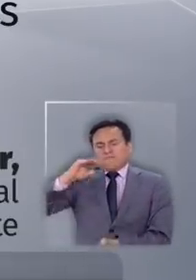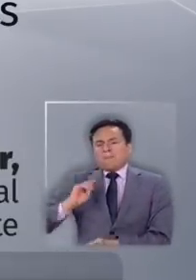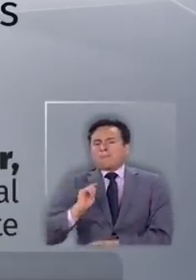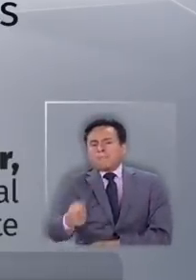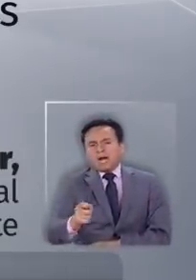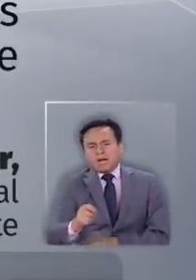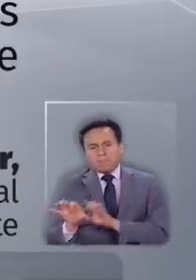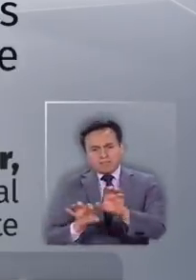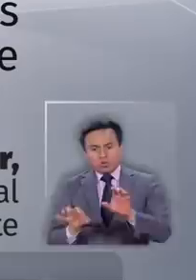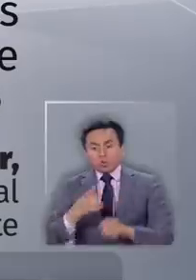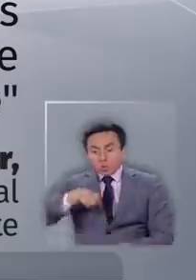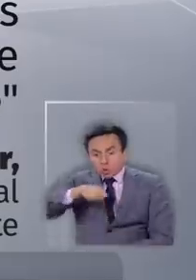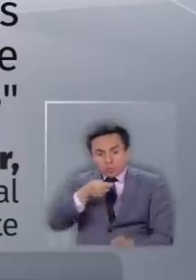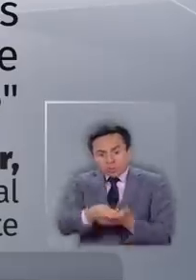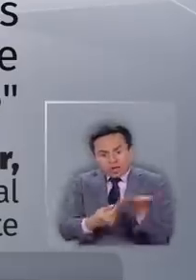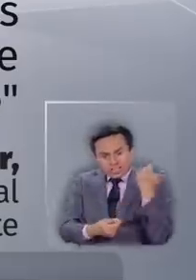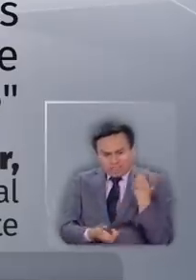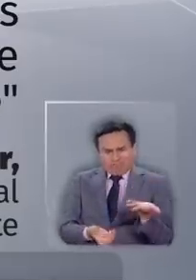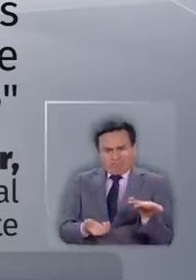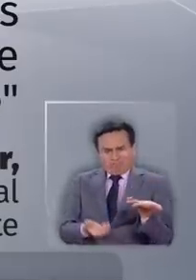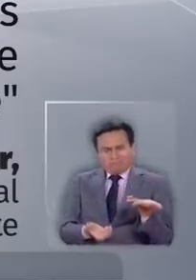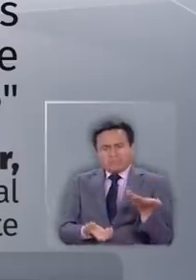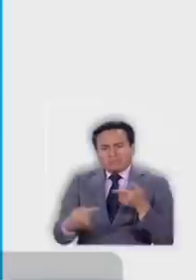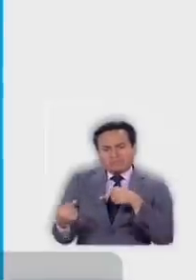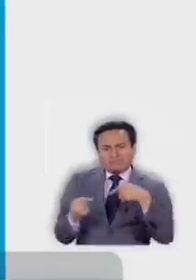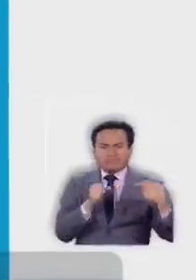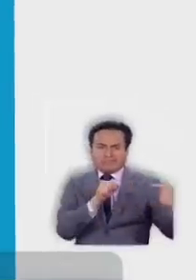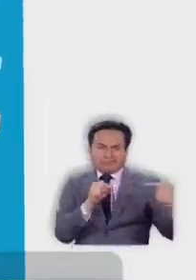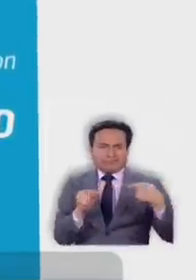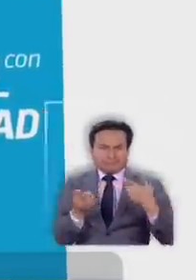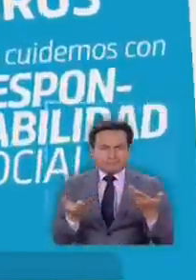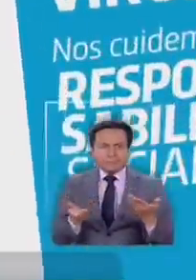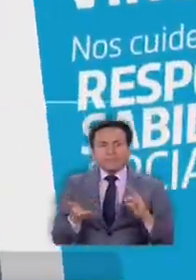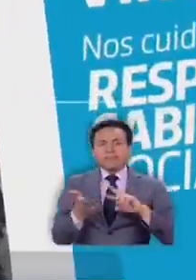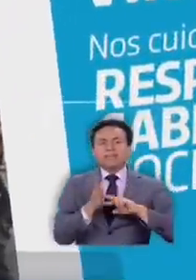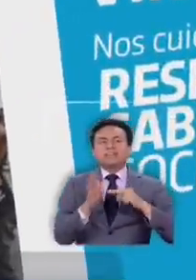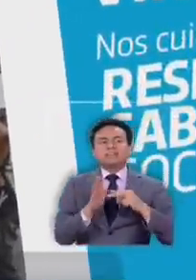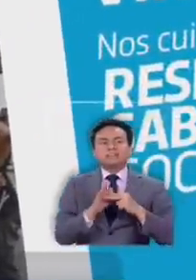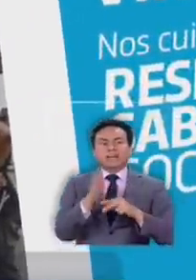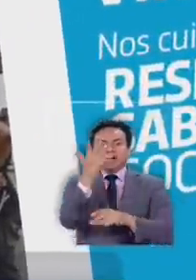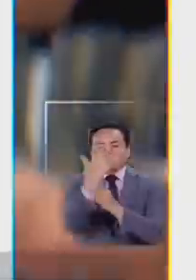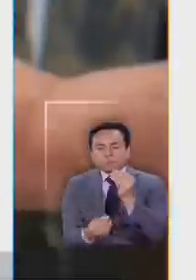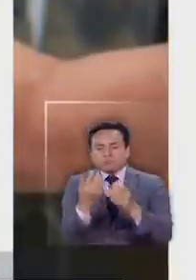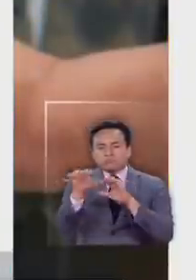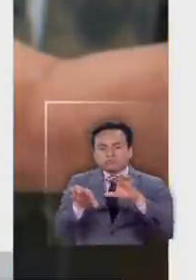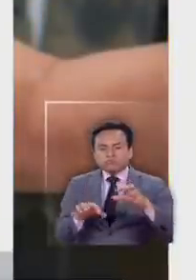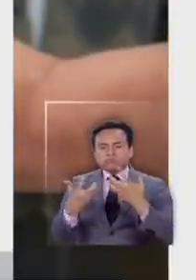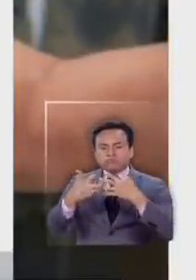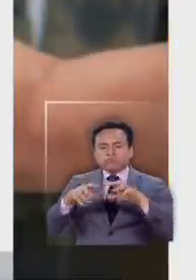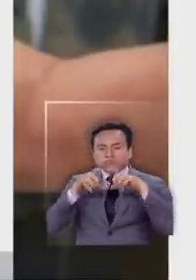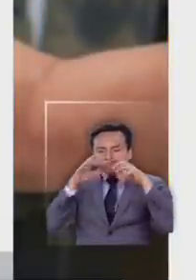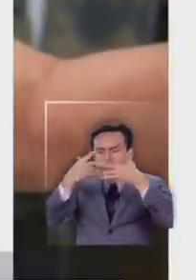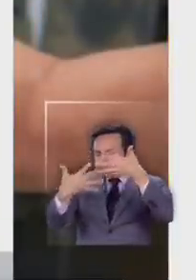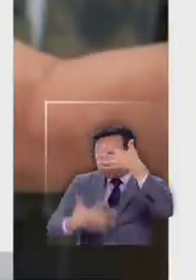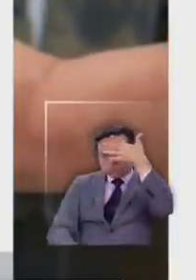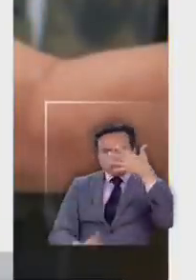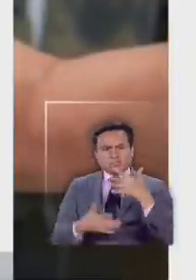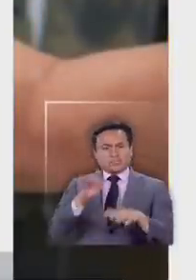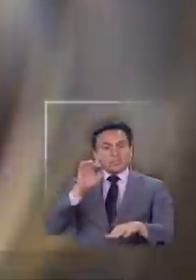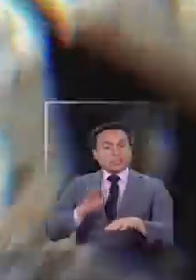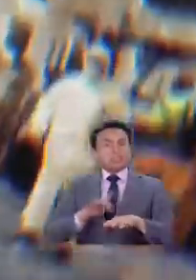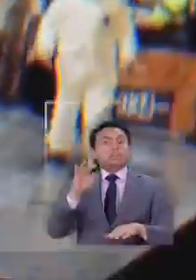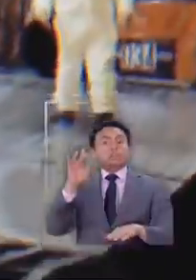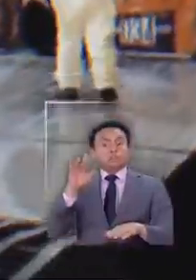precio de los pedidos que nosotros hemos hecho. Hay que pelearse. Crisis de abastecimiento sanitario que ha generado alta